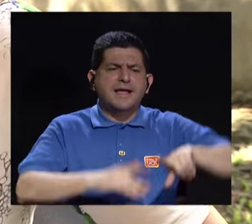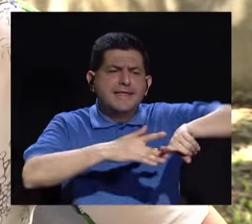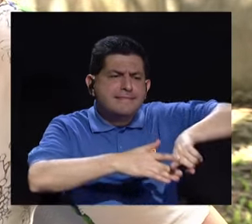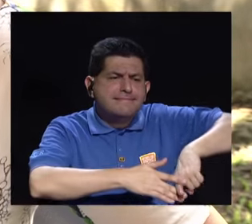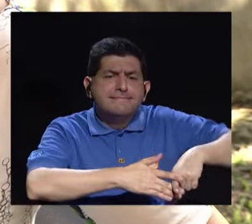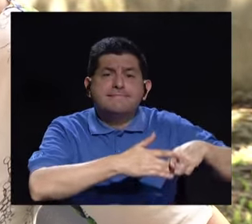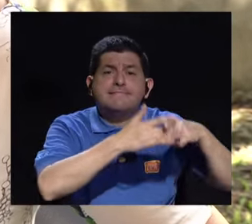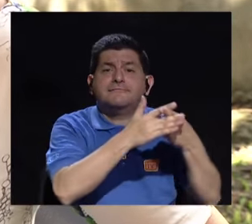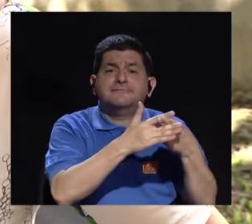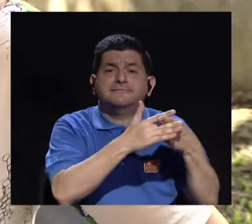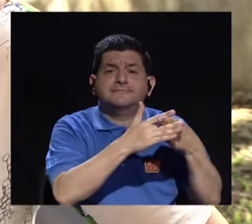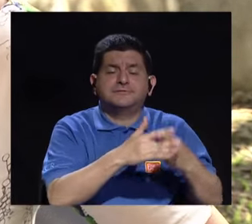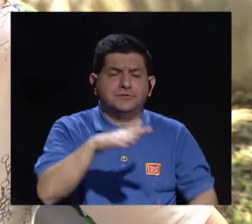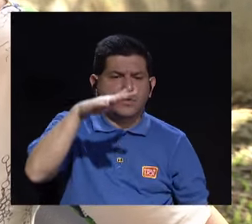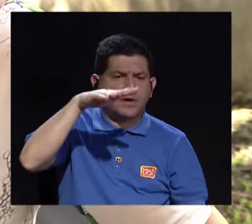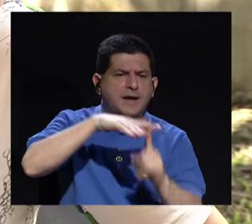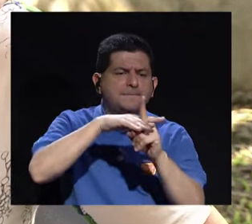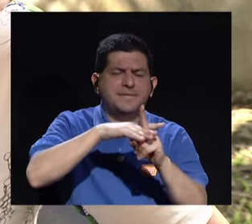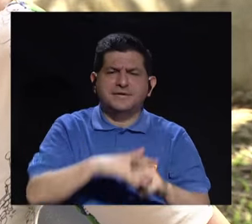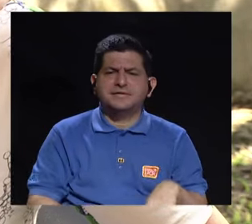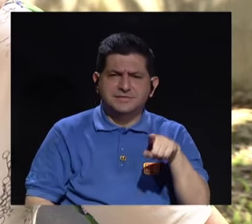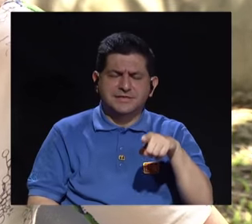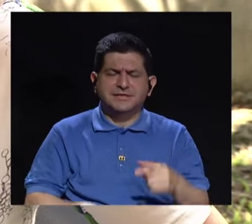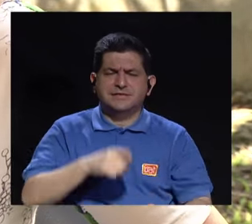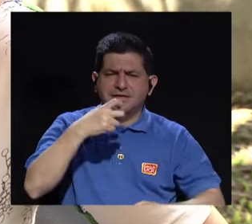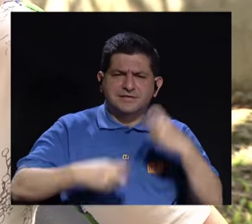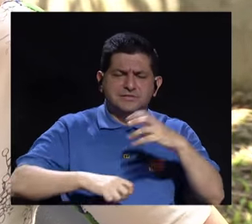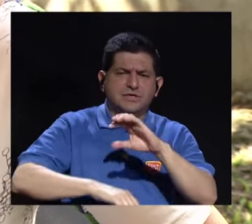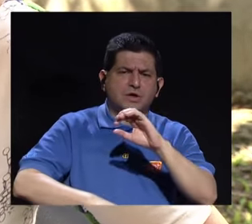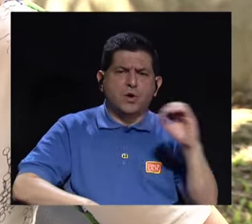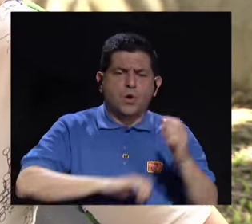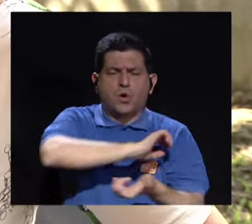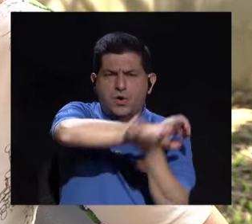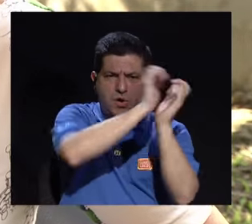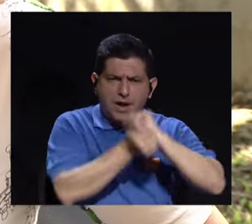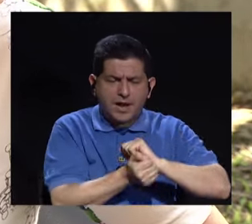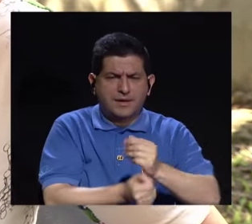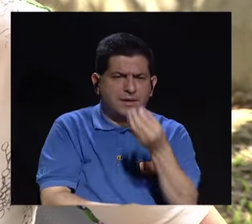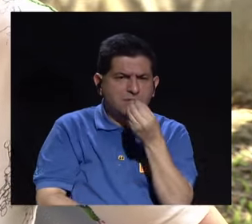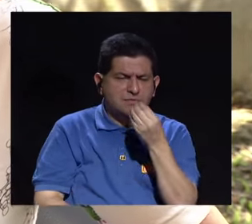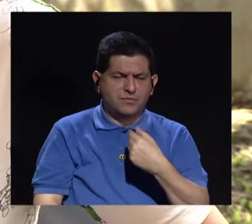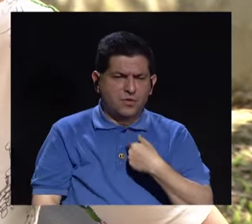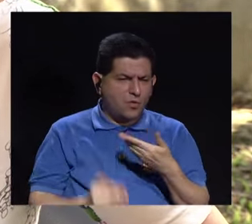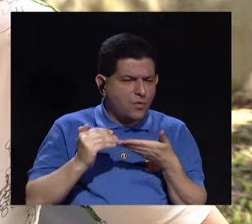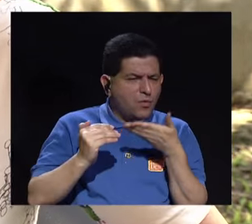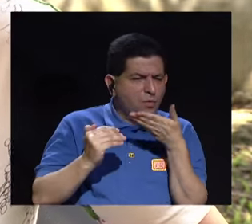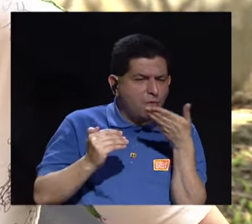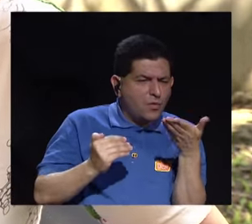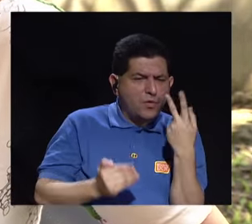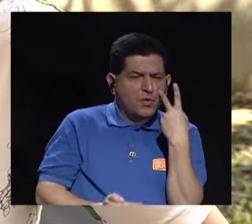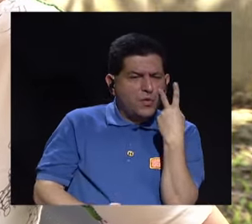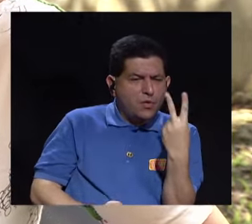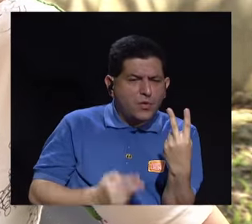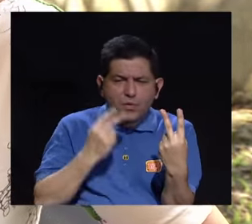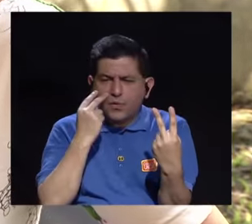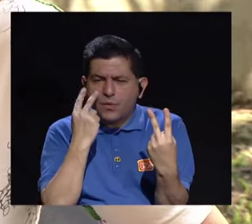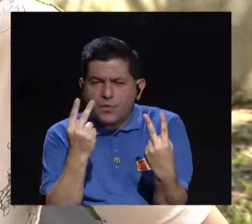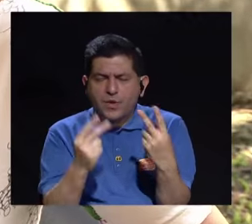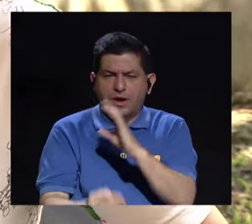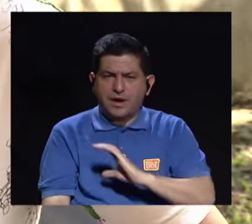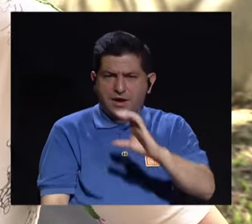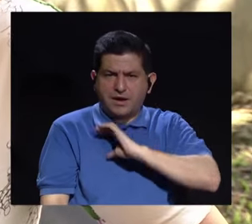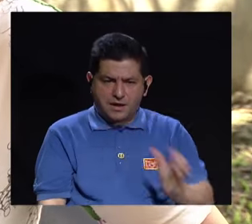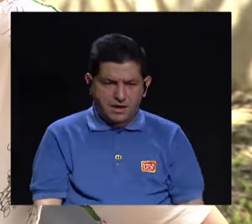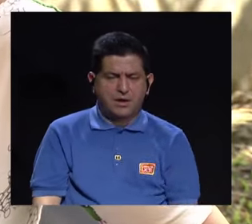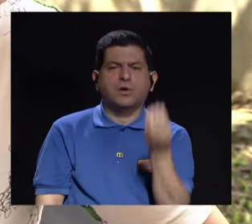propicia la aparición de un trastorno. ¿Qué elementos uno puede ir viendo, sobre